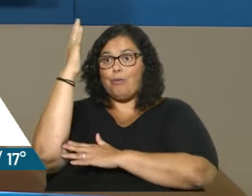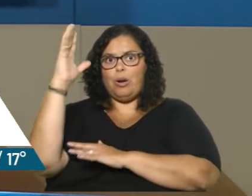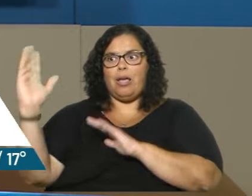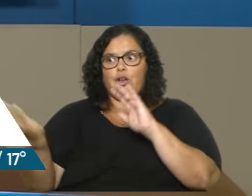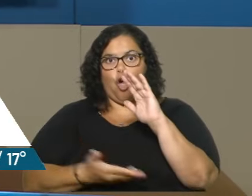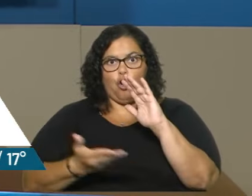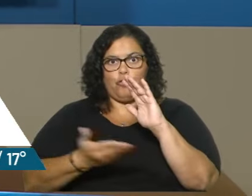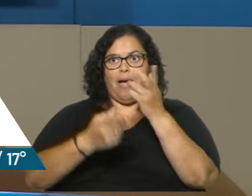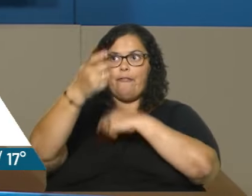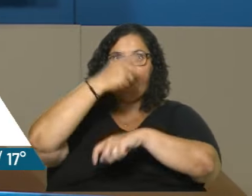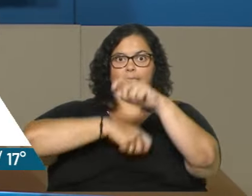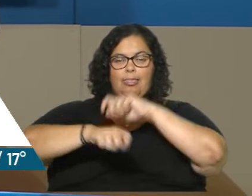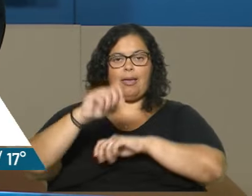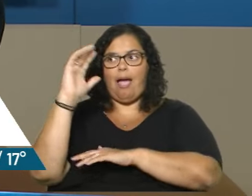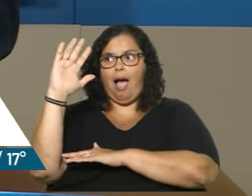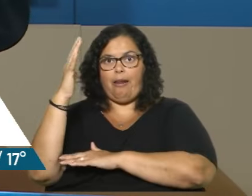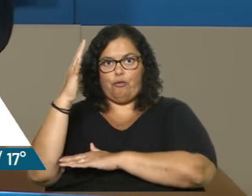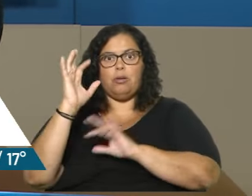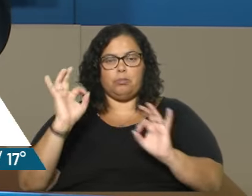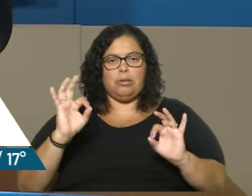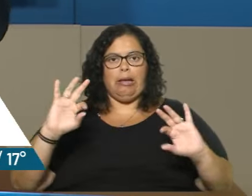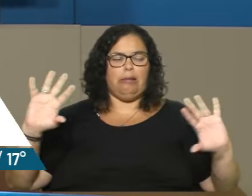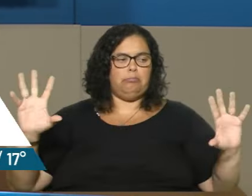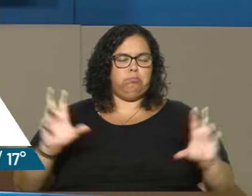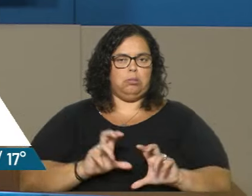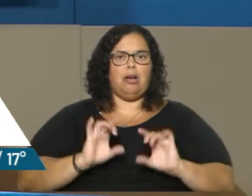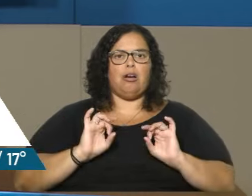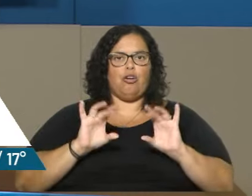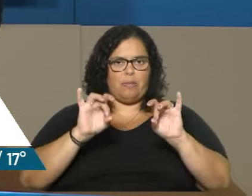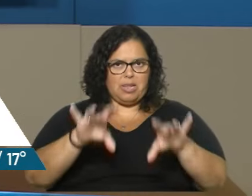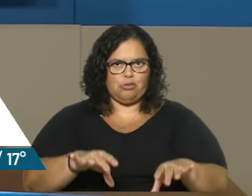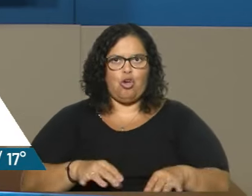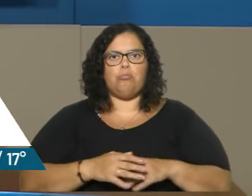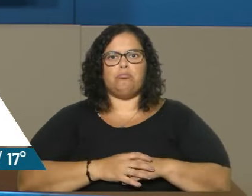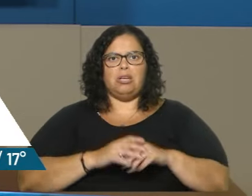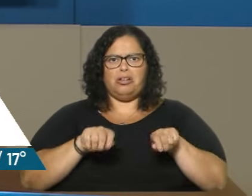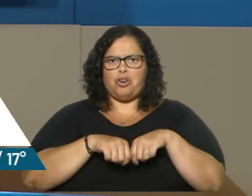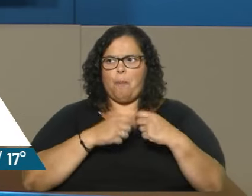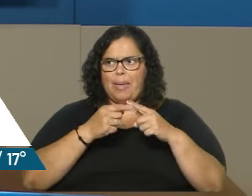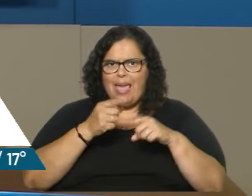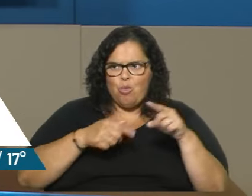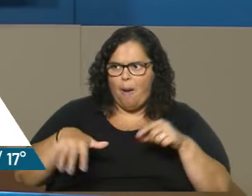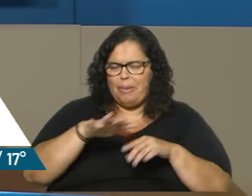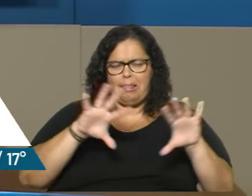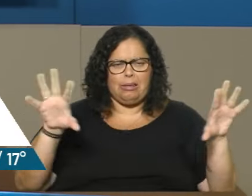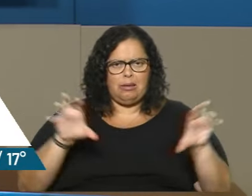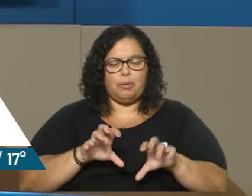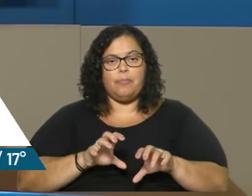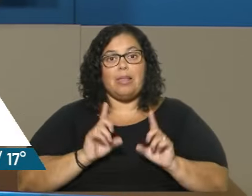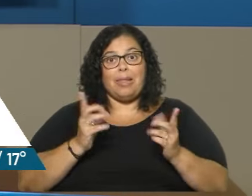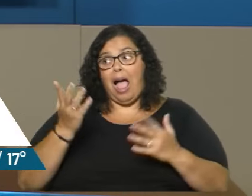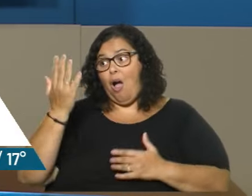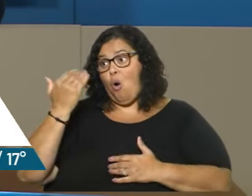destrozo ecológico, ambiental, más allá de la contaminación, se ha volcado ahora no sé cuánto